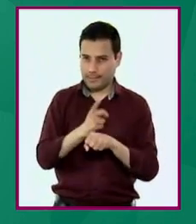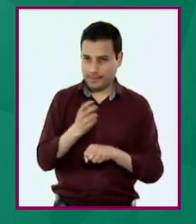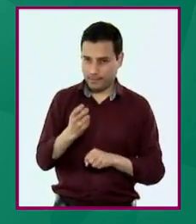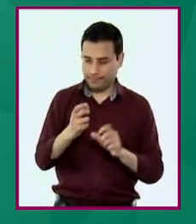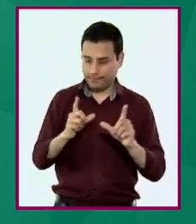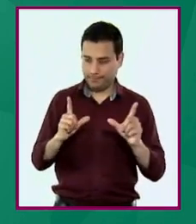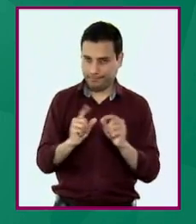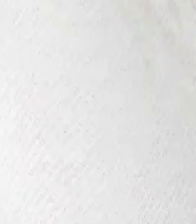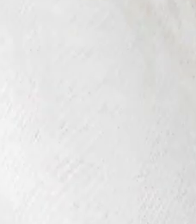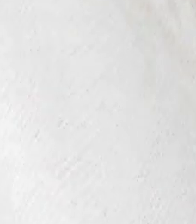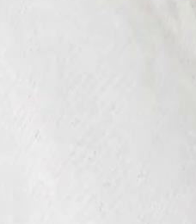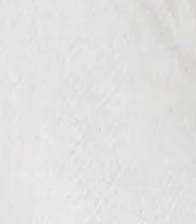naturaleza y sociedades.